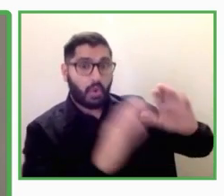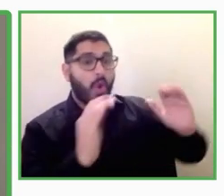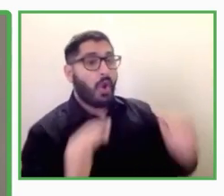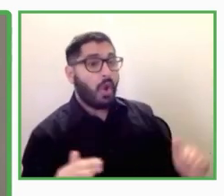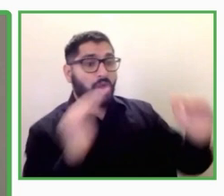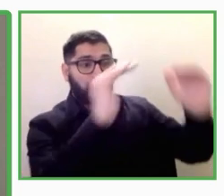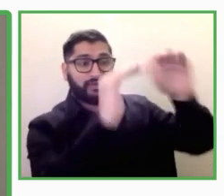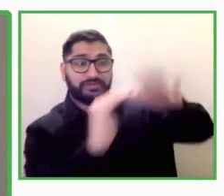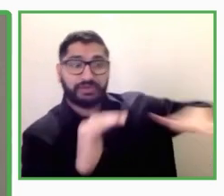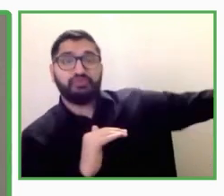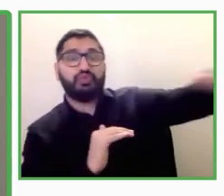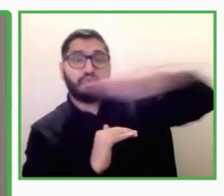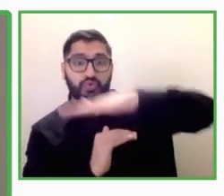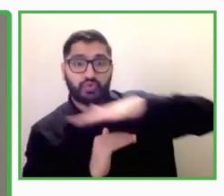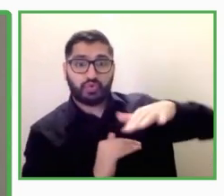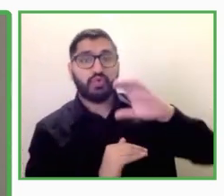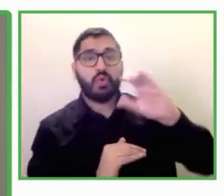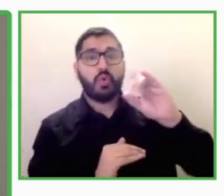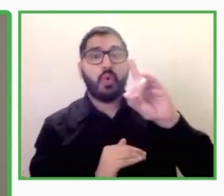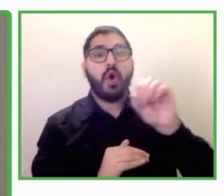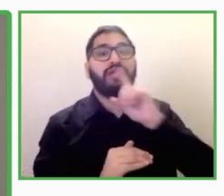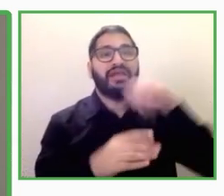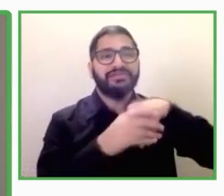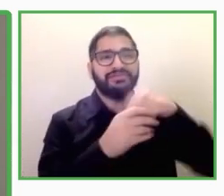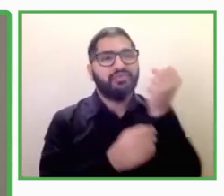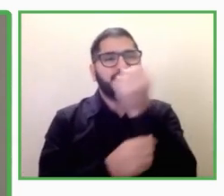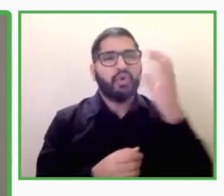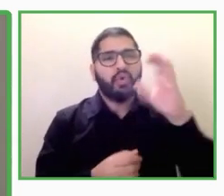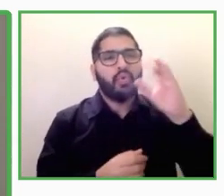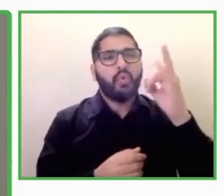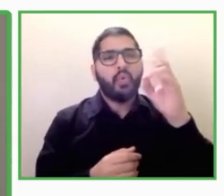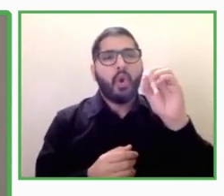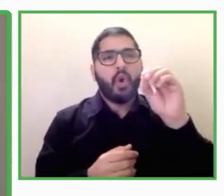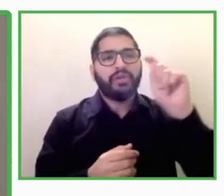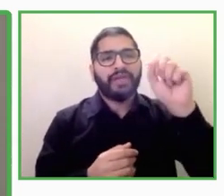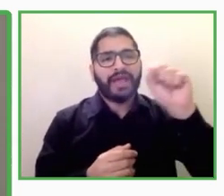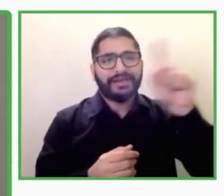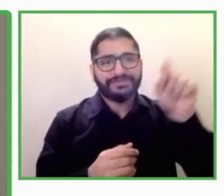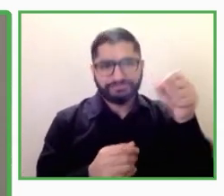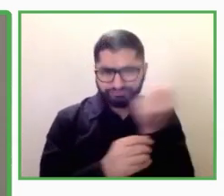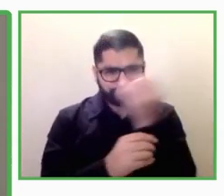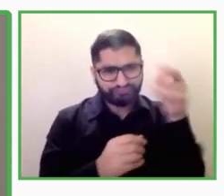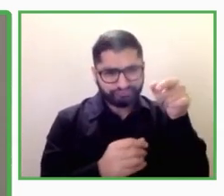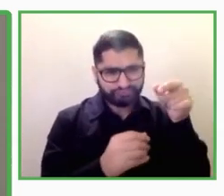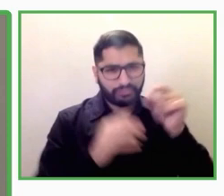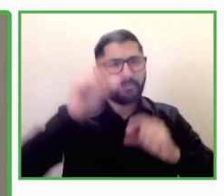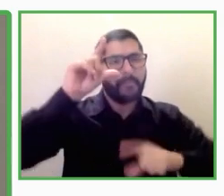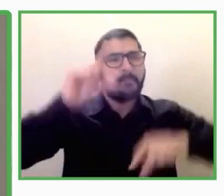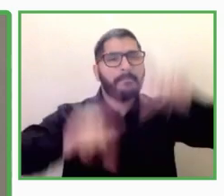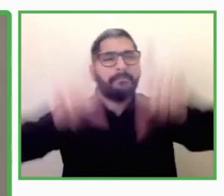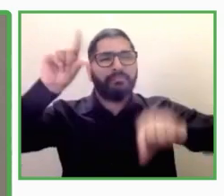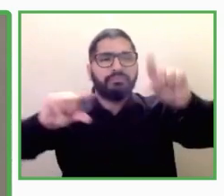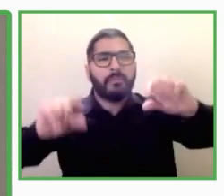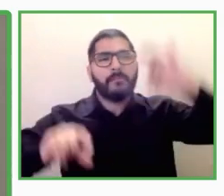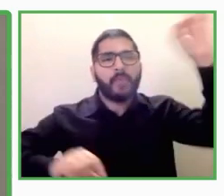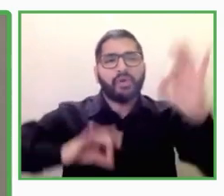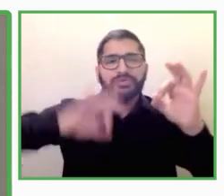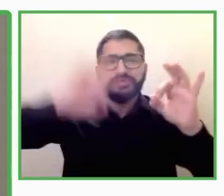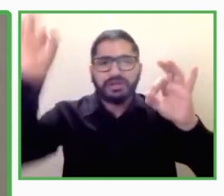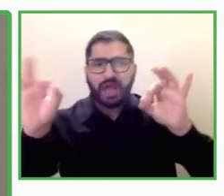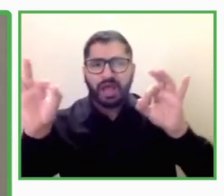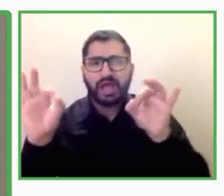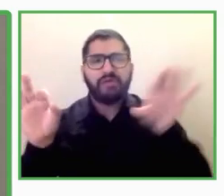empresas, por ejemplo, que emplean con un alto porcentaje de personas con discapacidad, todo eso se necesita para que la realidad